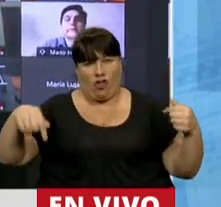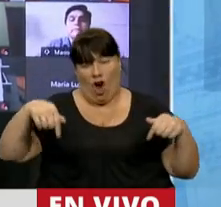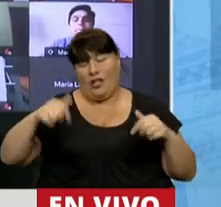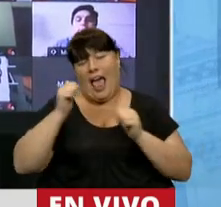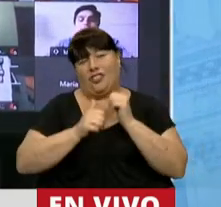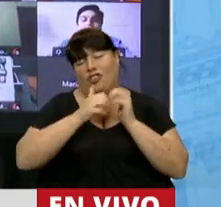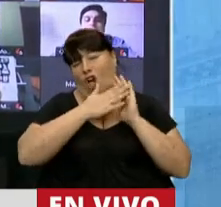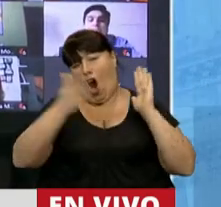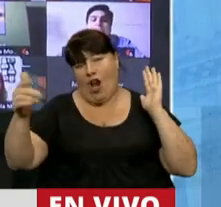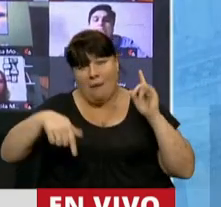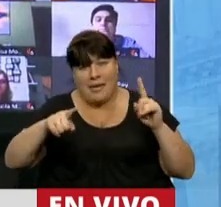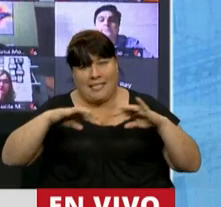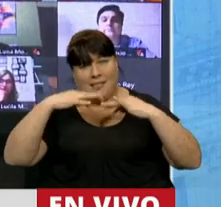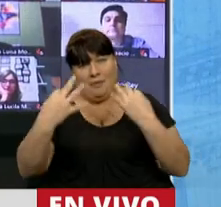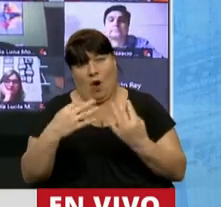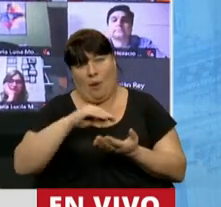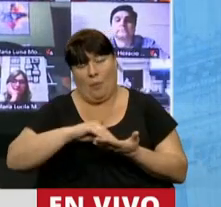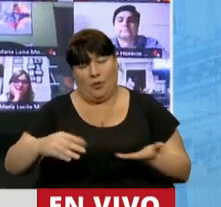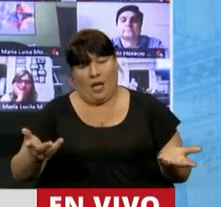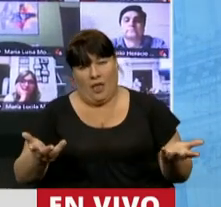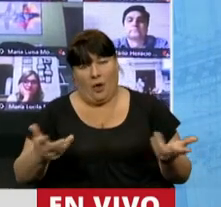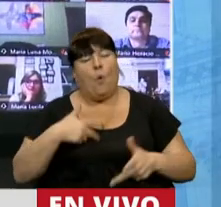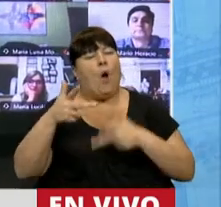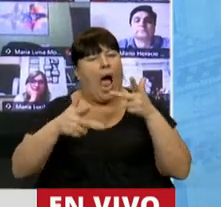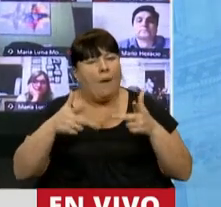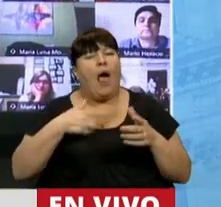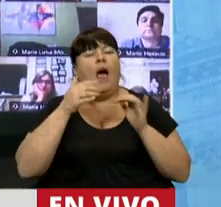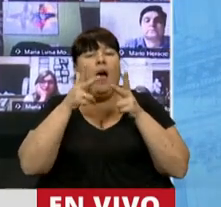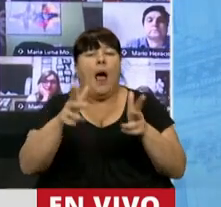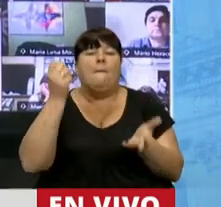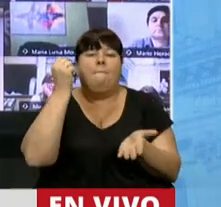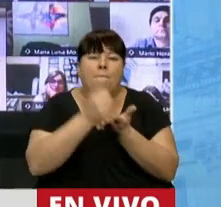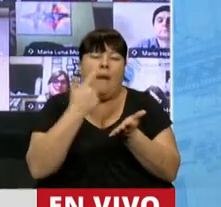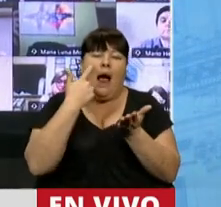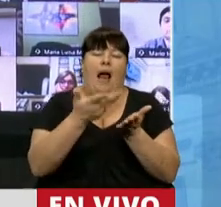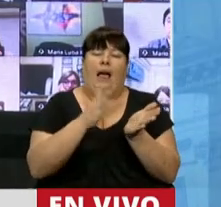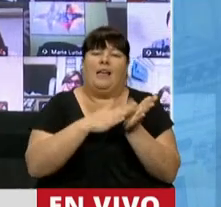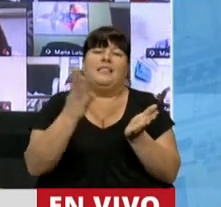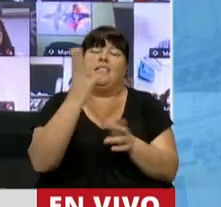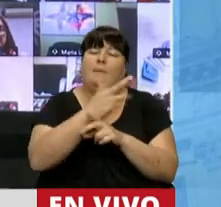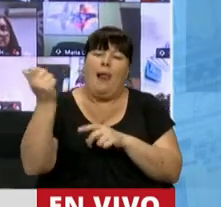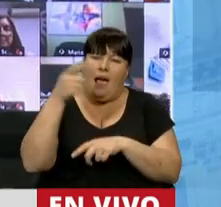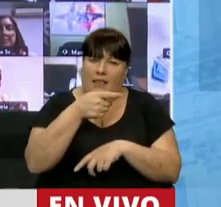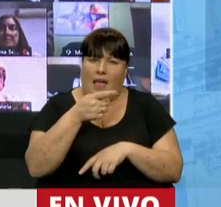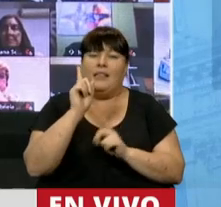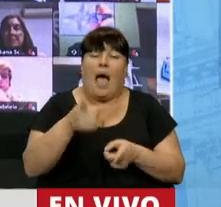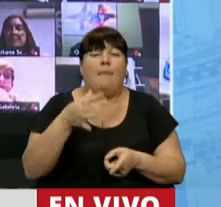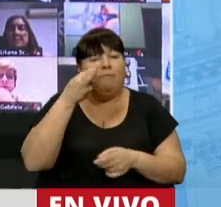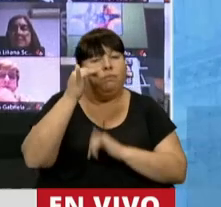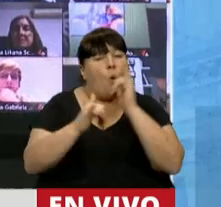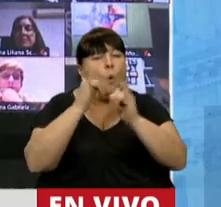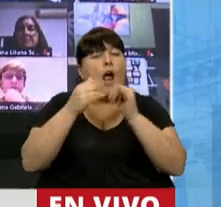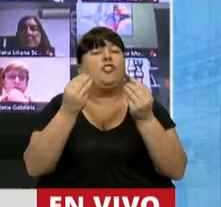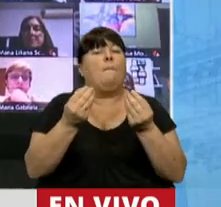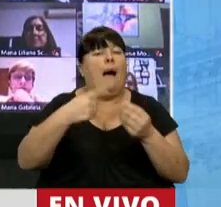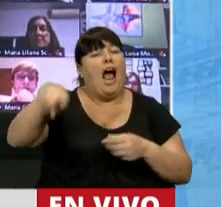a largo de la historia en este recinto. Vamos a hablar y vamos a dejar testimonio del despojo que se le está haciendo. Y estamos dejando testimonios